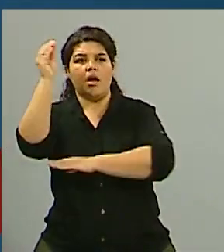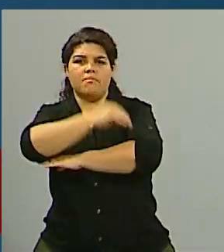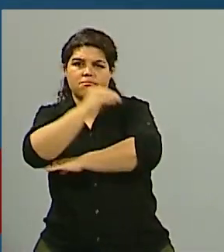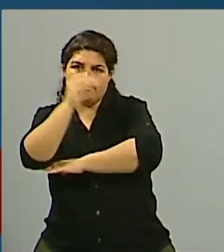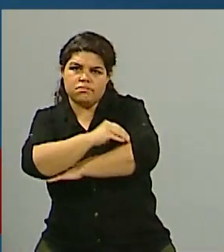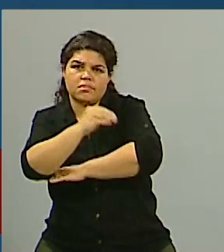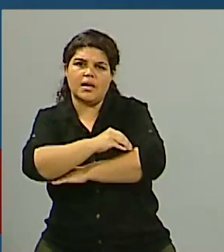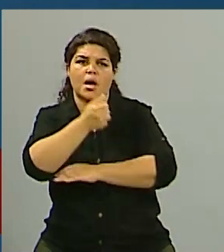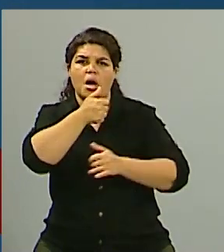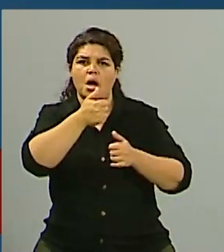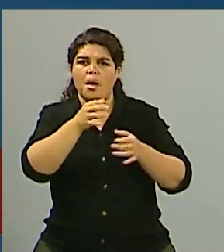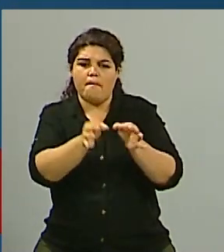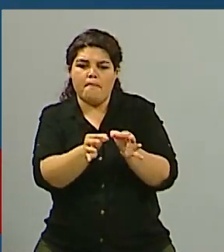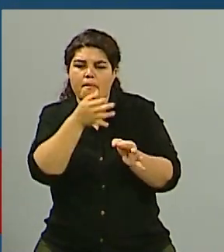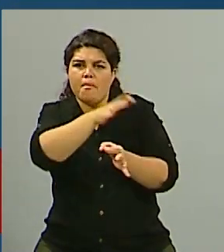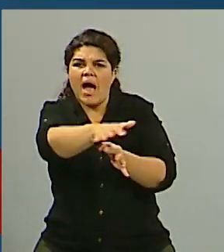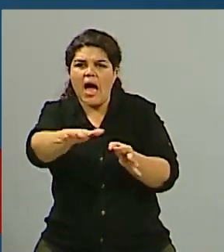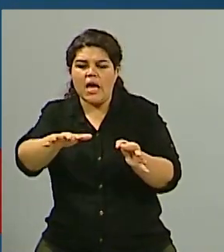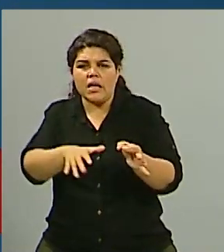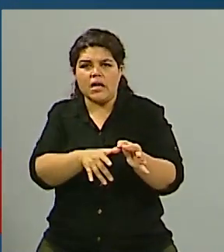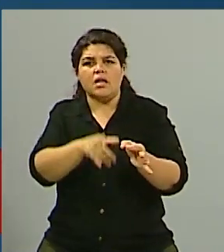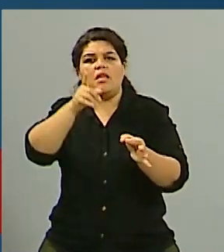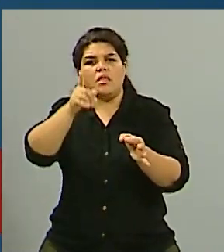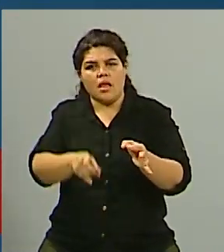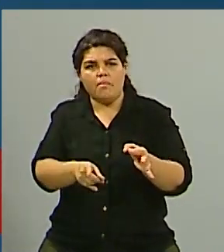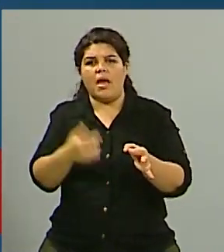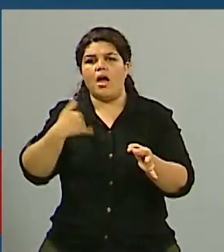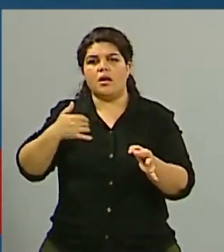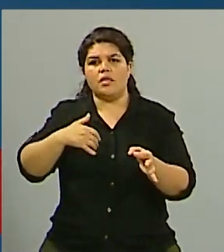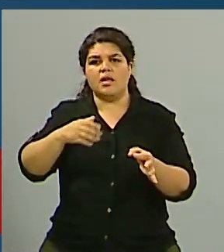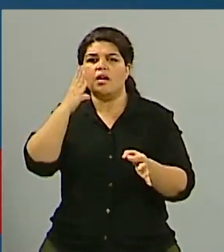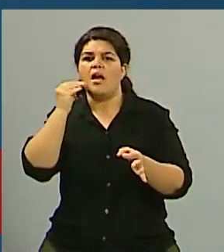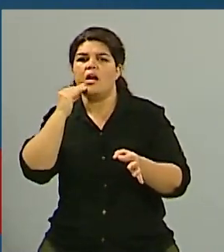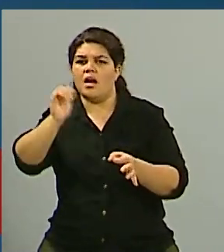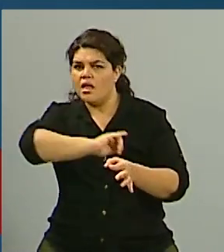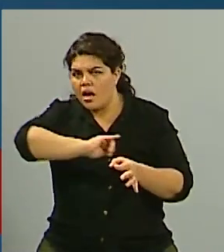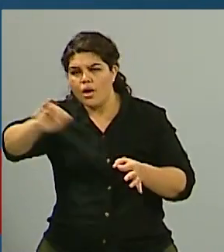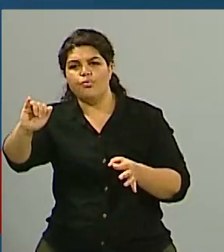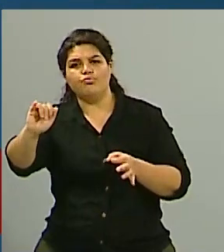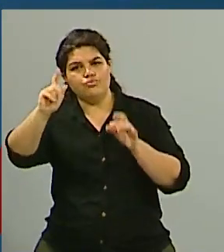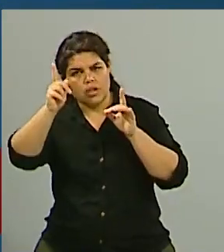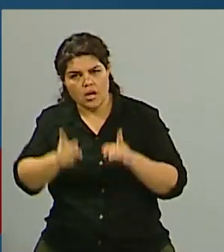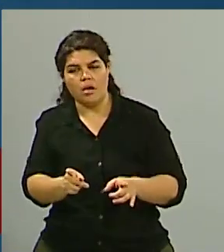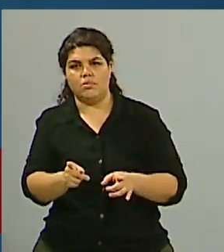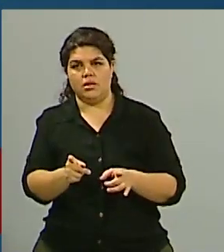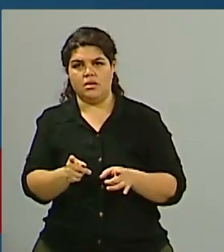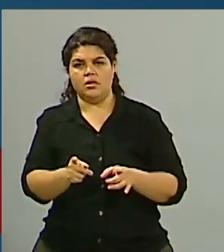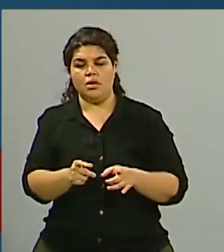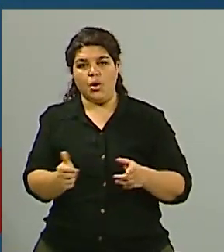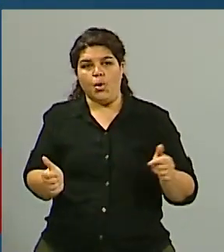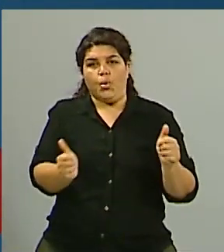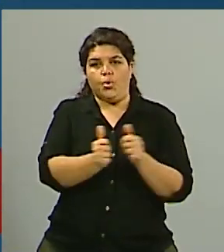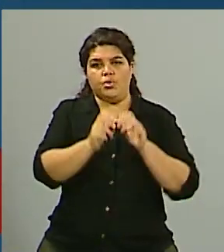sanciones que han sido impuestas por la Secretaría de Energía en un procedimiento que llevan adelante en conjunto con la